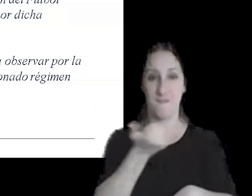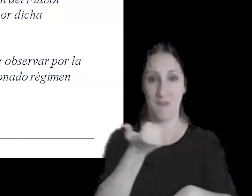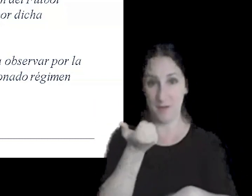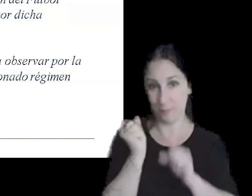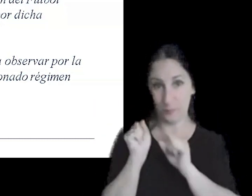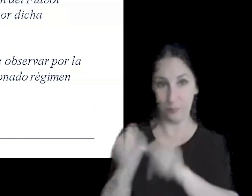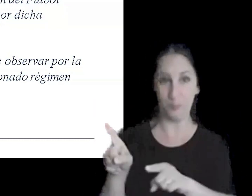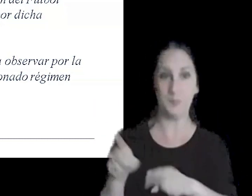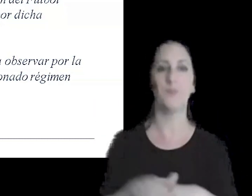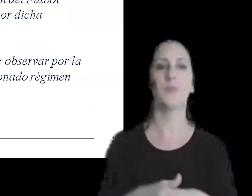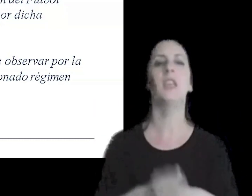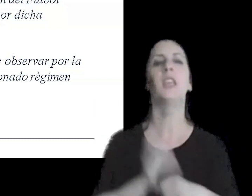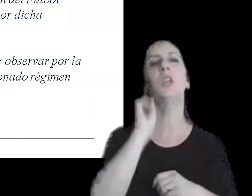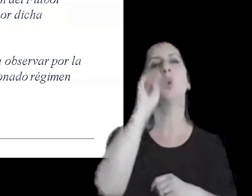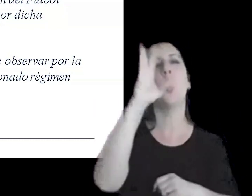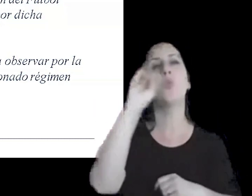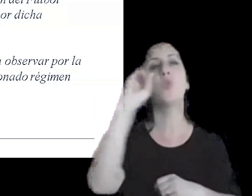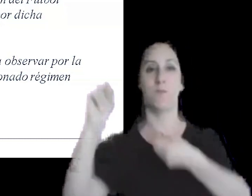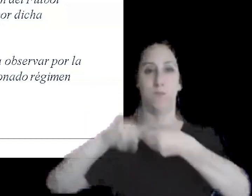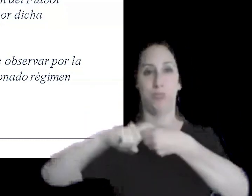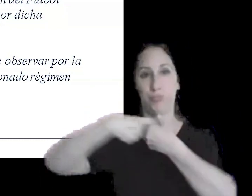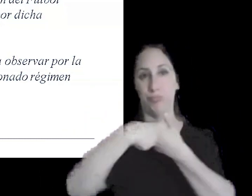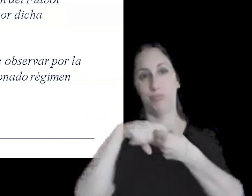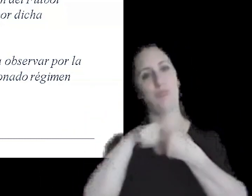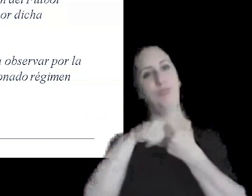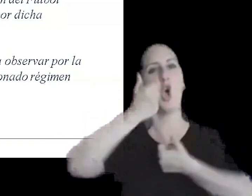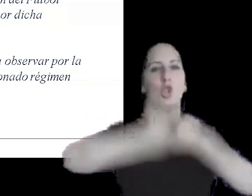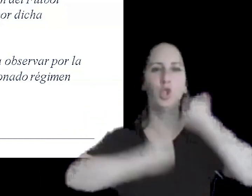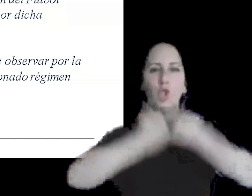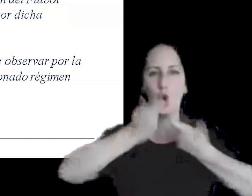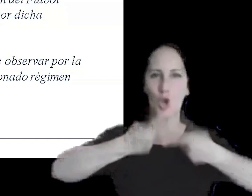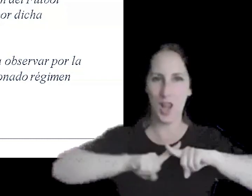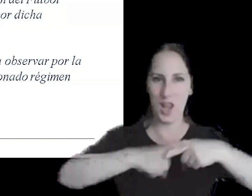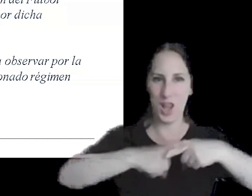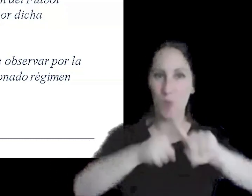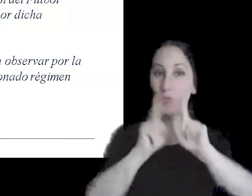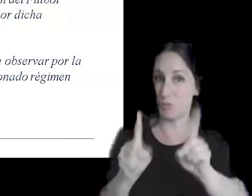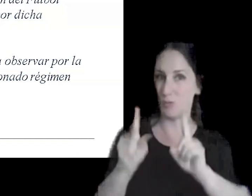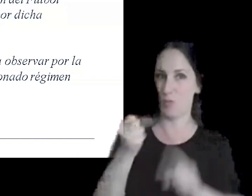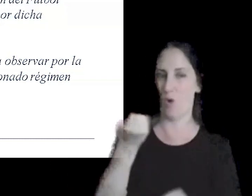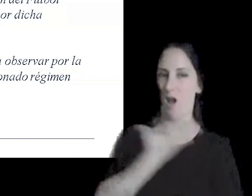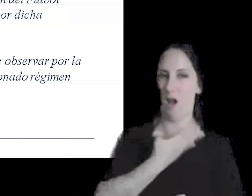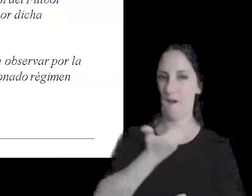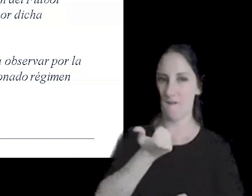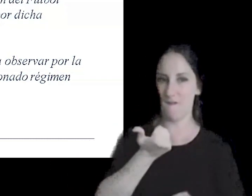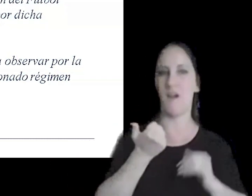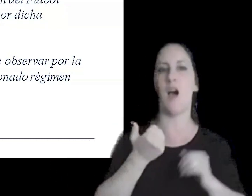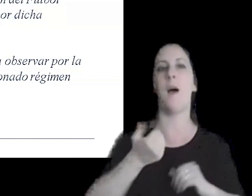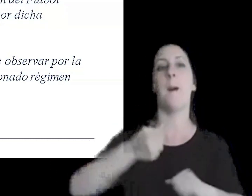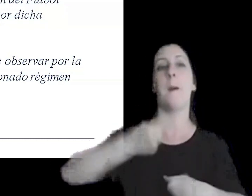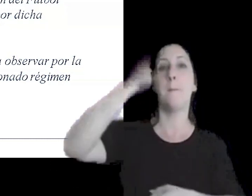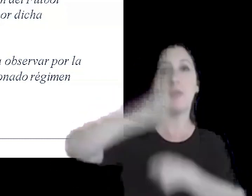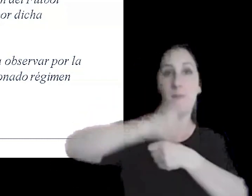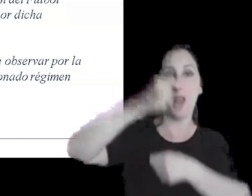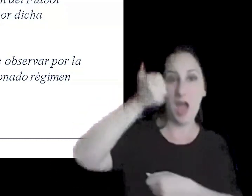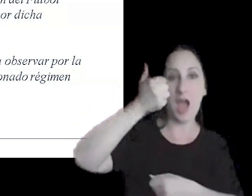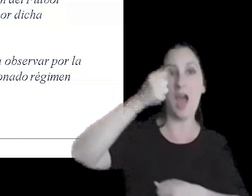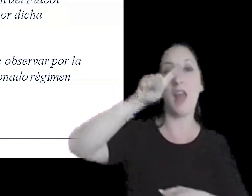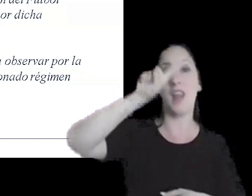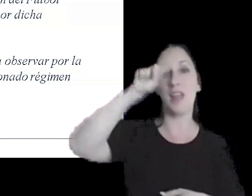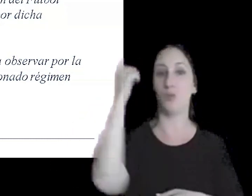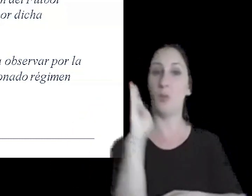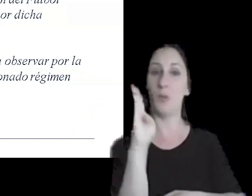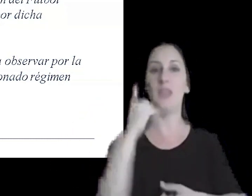y de los clubes que intervienen en torneos organizados por dicha asociación en las divisiones primera A nacional B